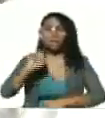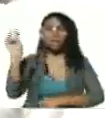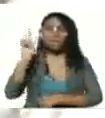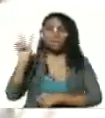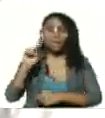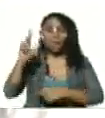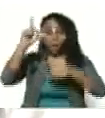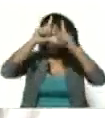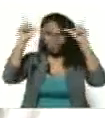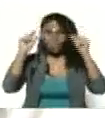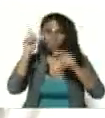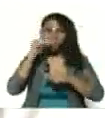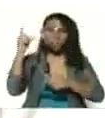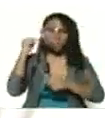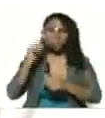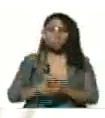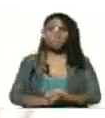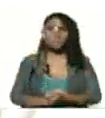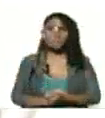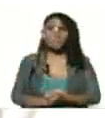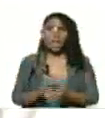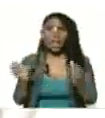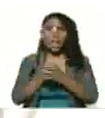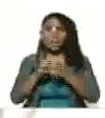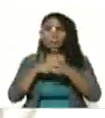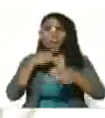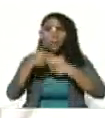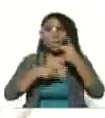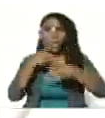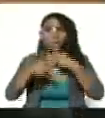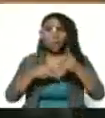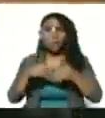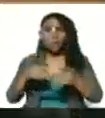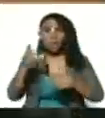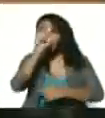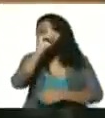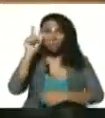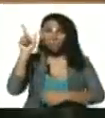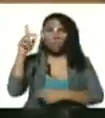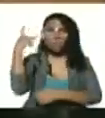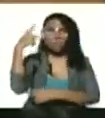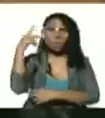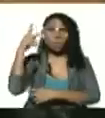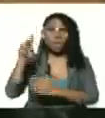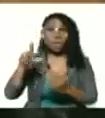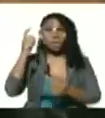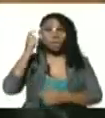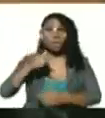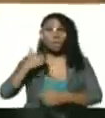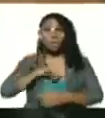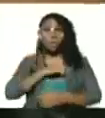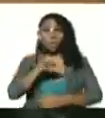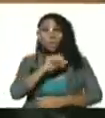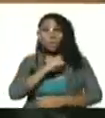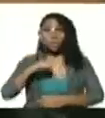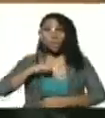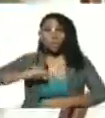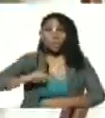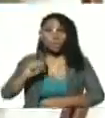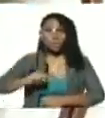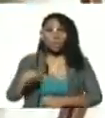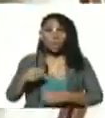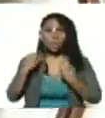enfermeros y enfermeras el equipo político del partido de la parroquia Sucre y nuestro personal policial